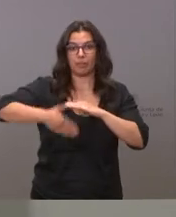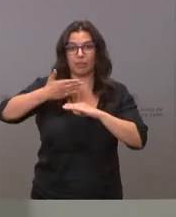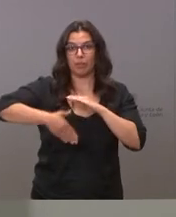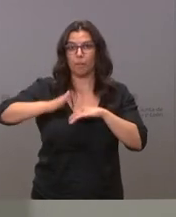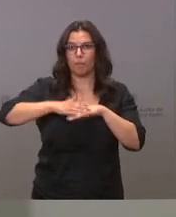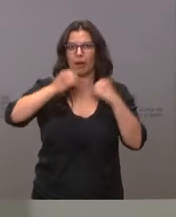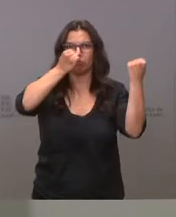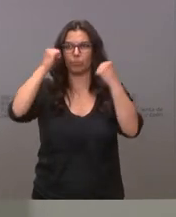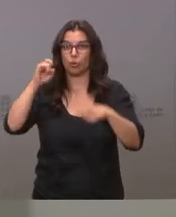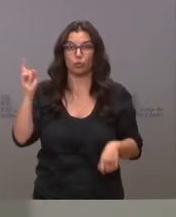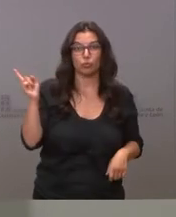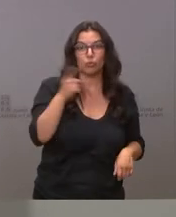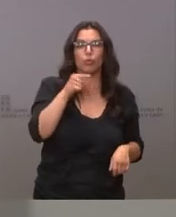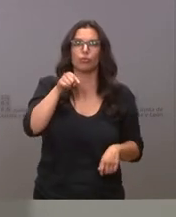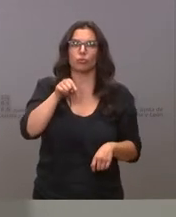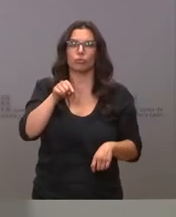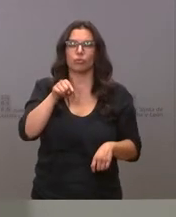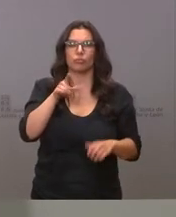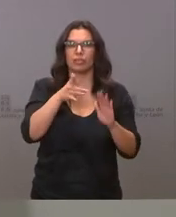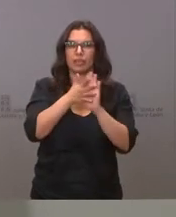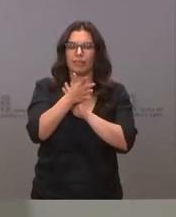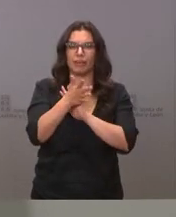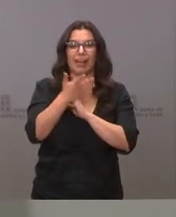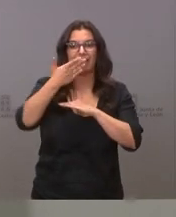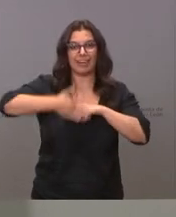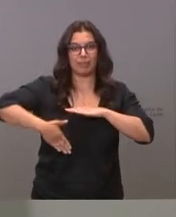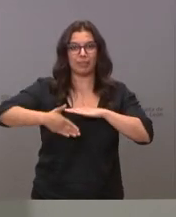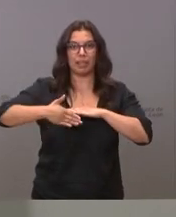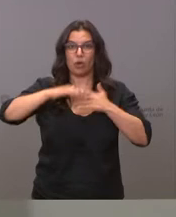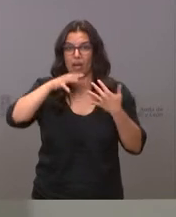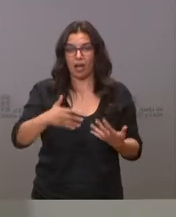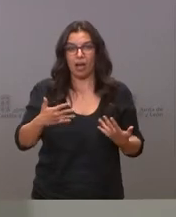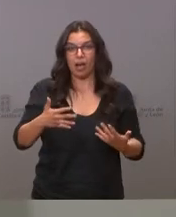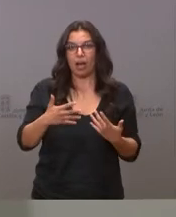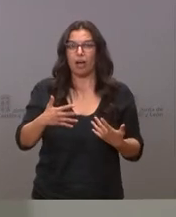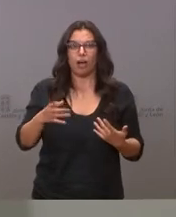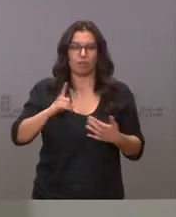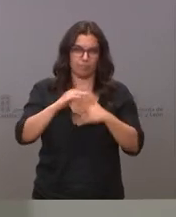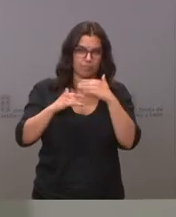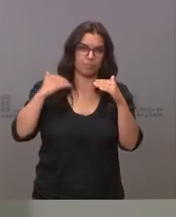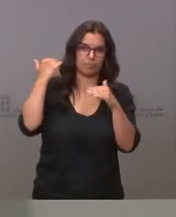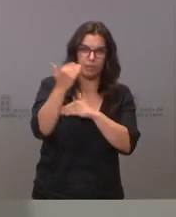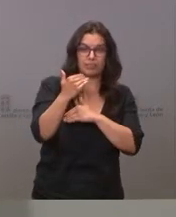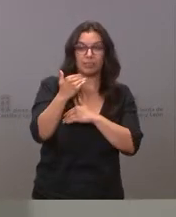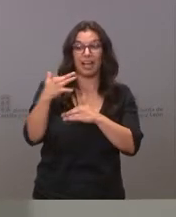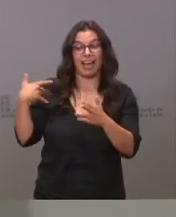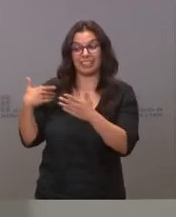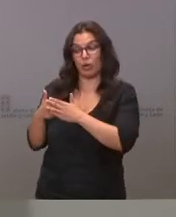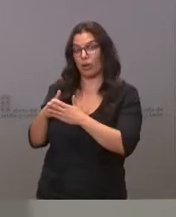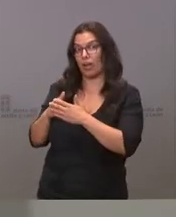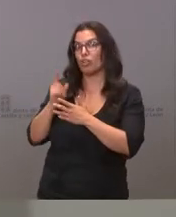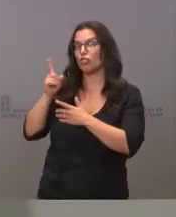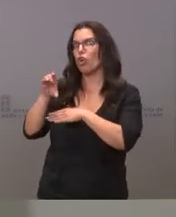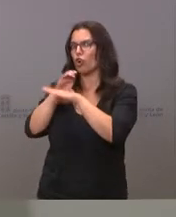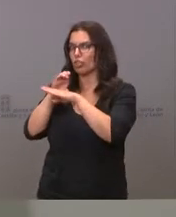altos cargos va a superar la limitación actual que afectaba exclusivamente a los